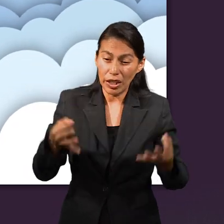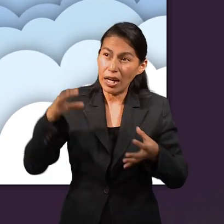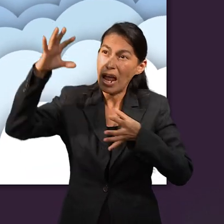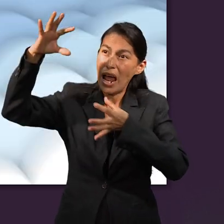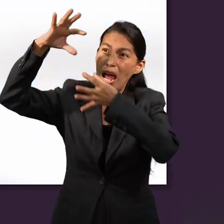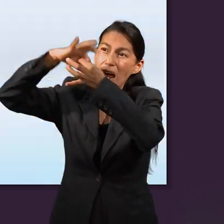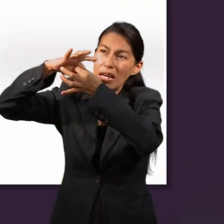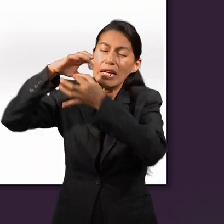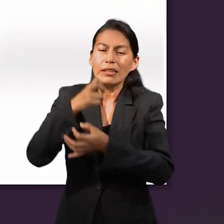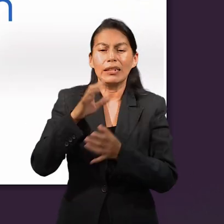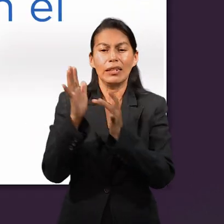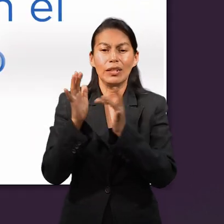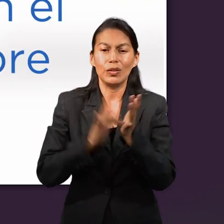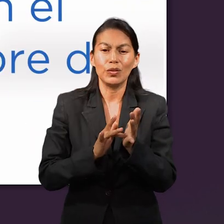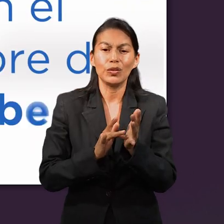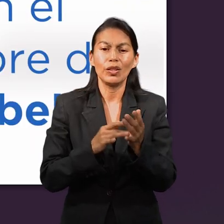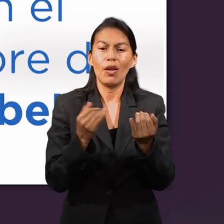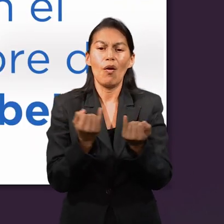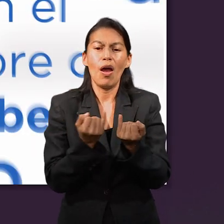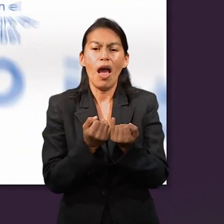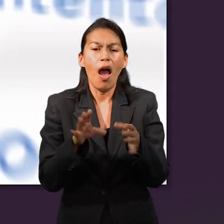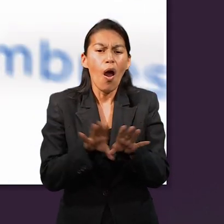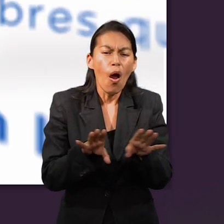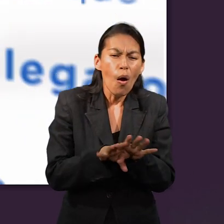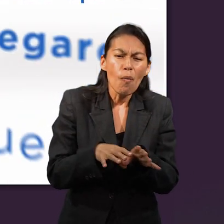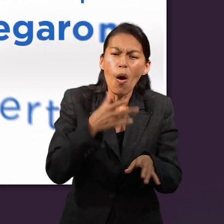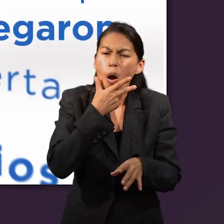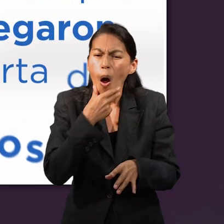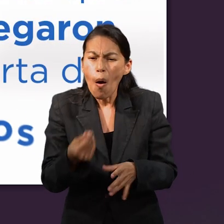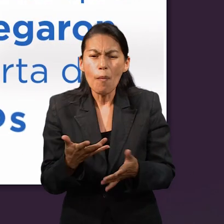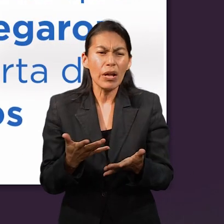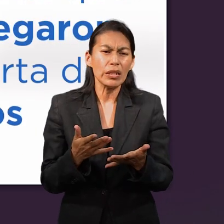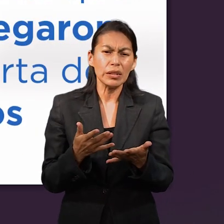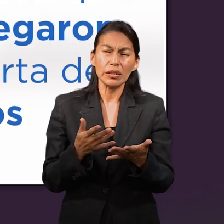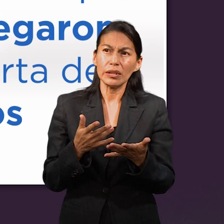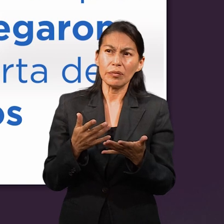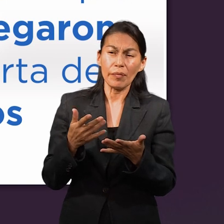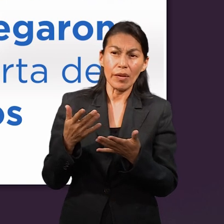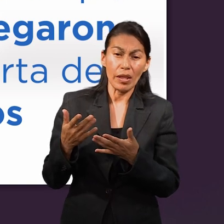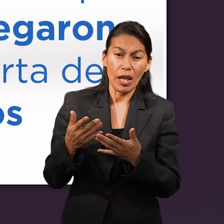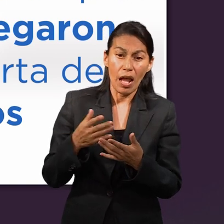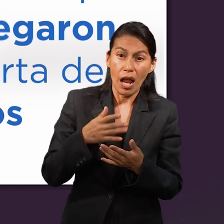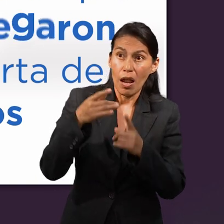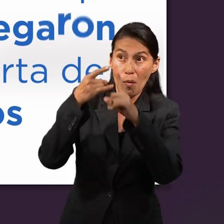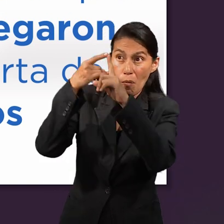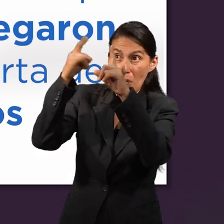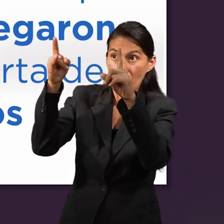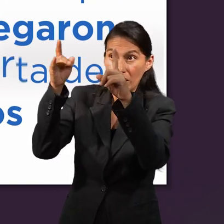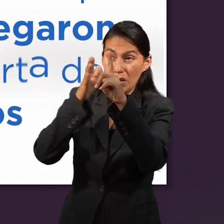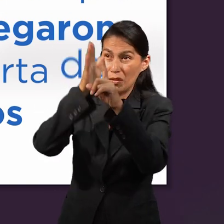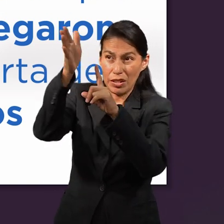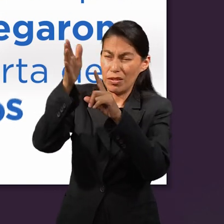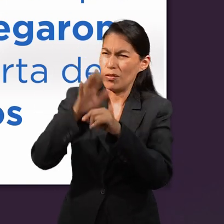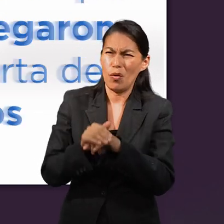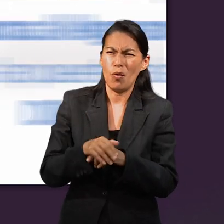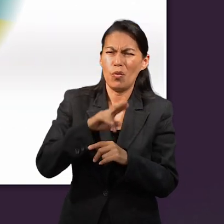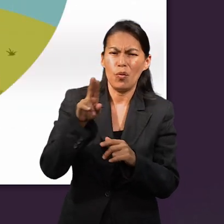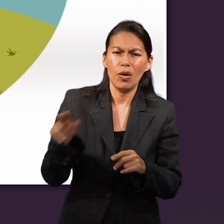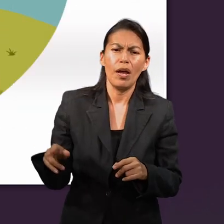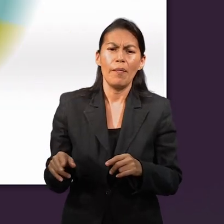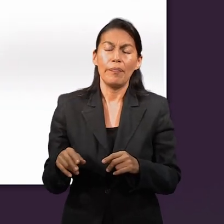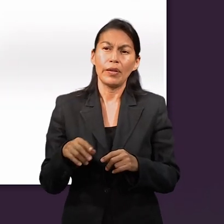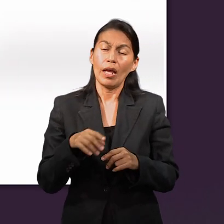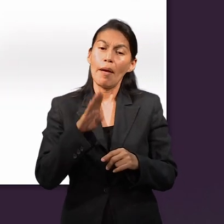-tierra. En contraste con el nombre de Babel, te recuerda el vano intento de los hombres que nunca llegaron a la puerta de Dios.